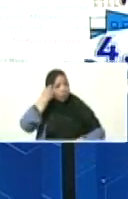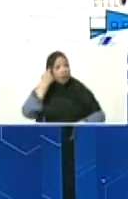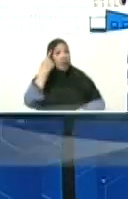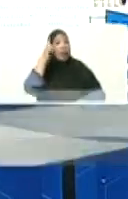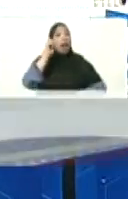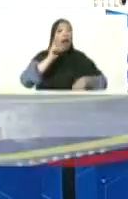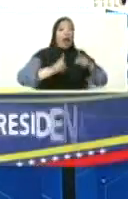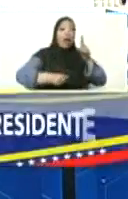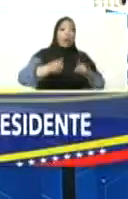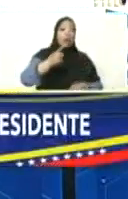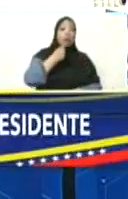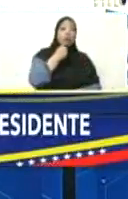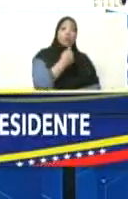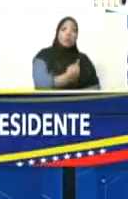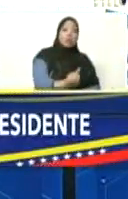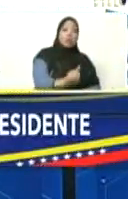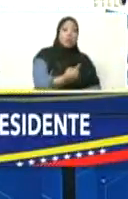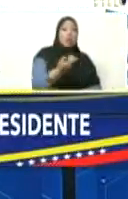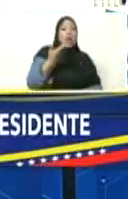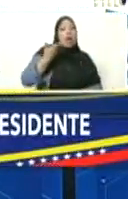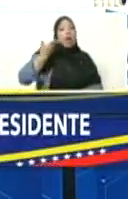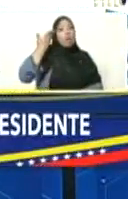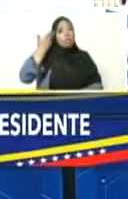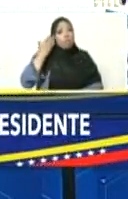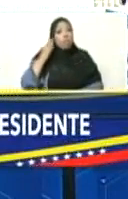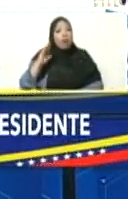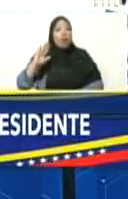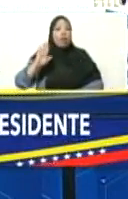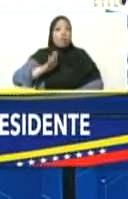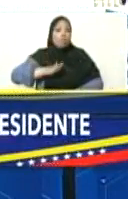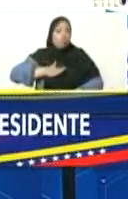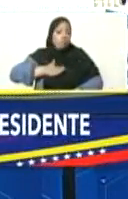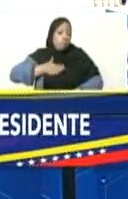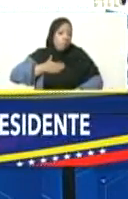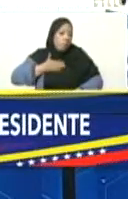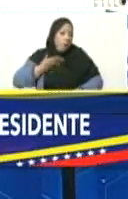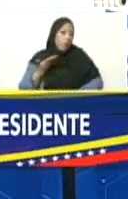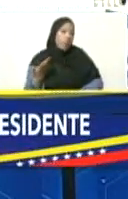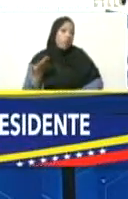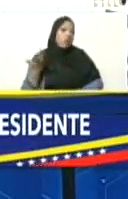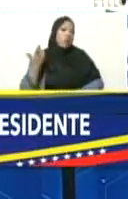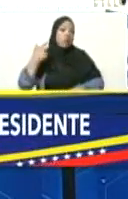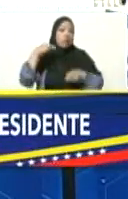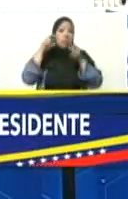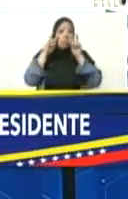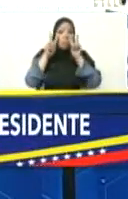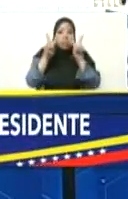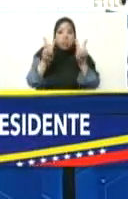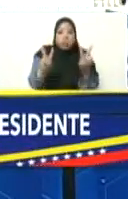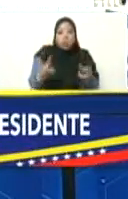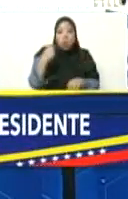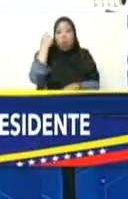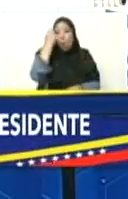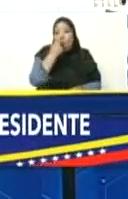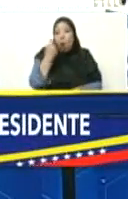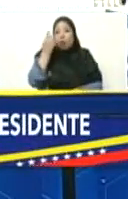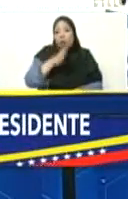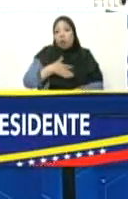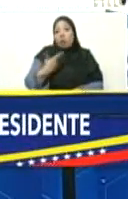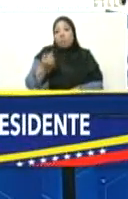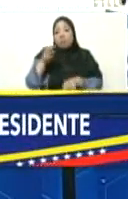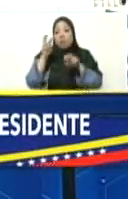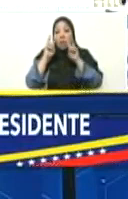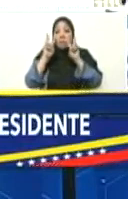decía, quizás, quizás, mis ojos no puedan ver